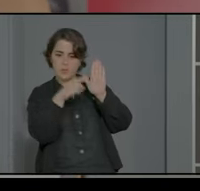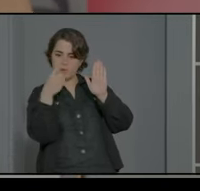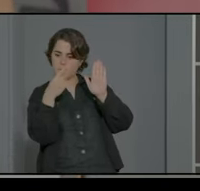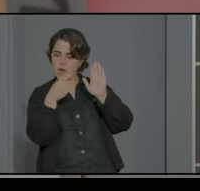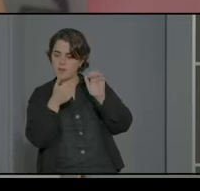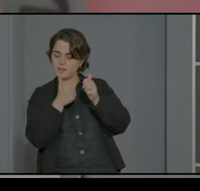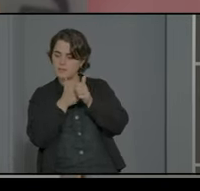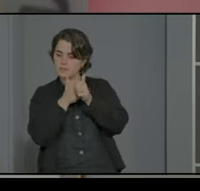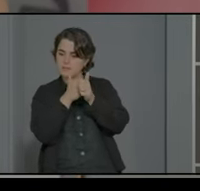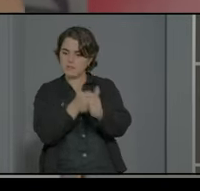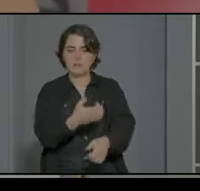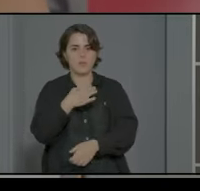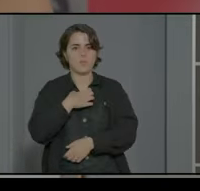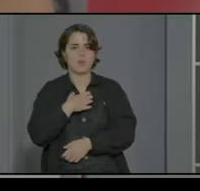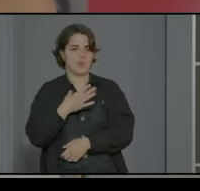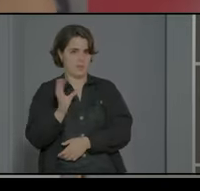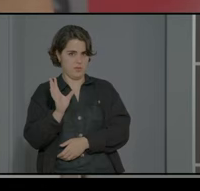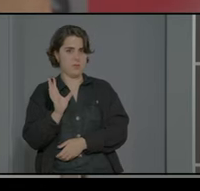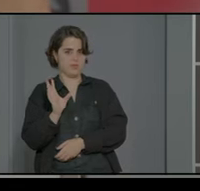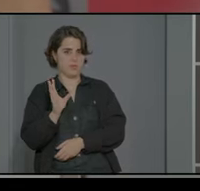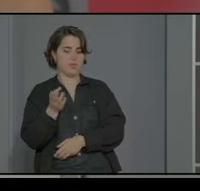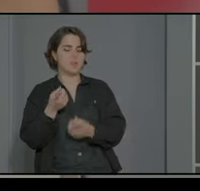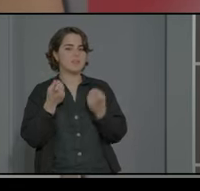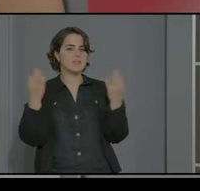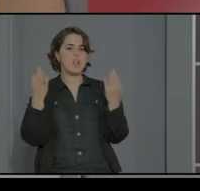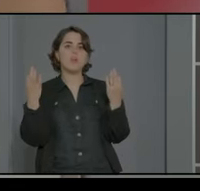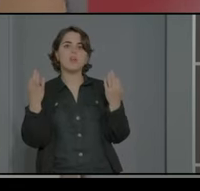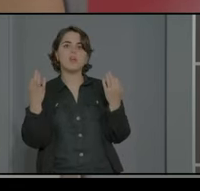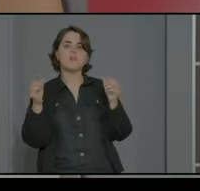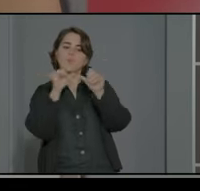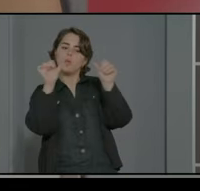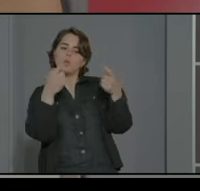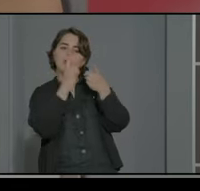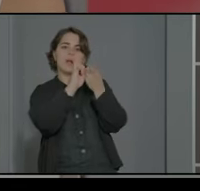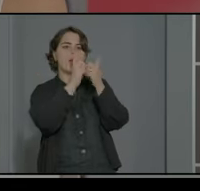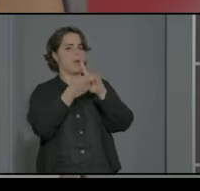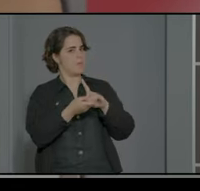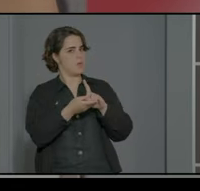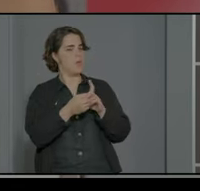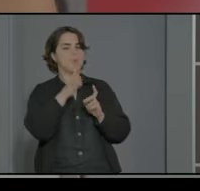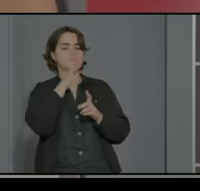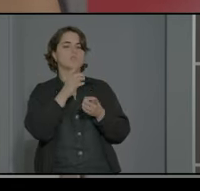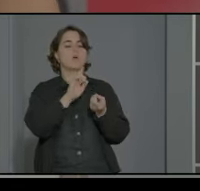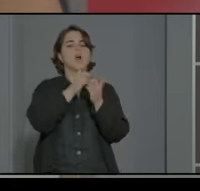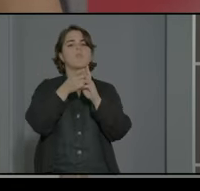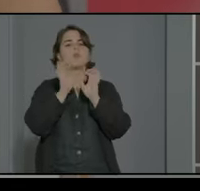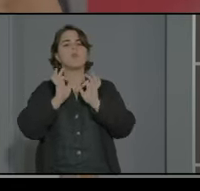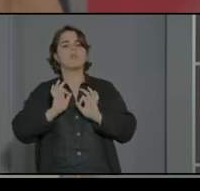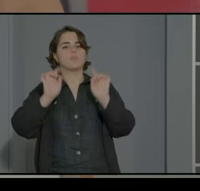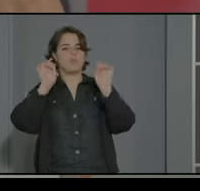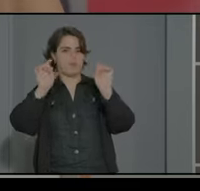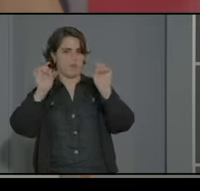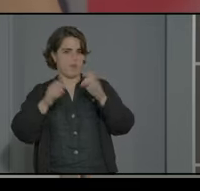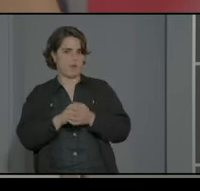a lo mejor ha pasado incluso a primero necesita un cambio de modalidad educativa y pasa educación especial entonces eso